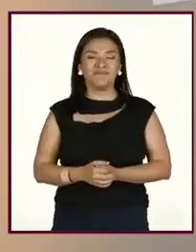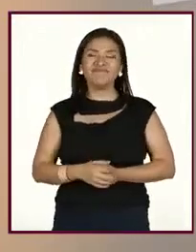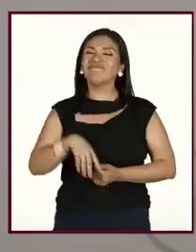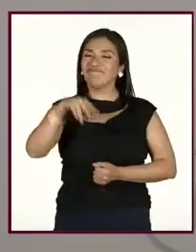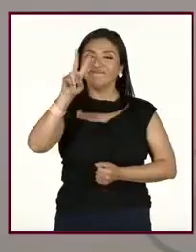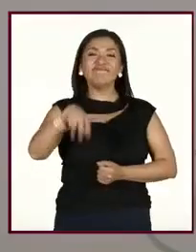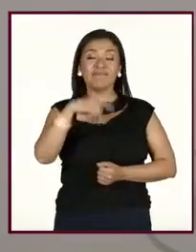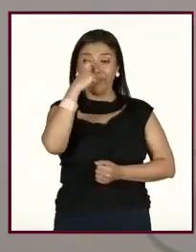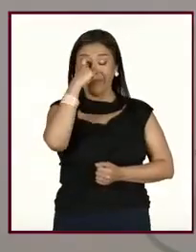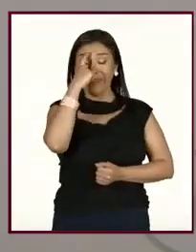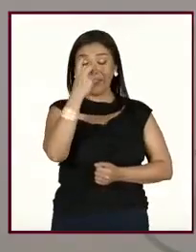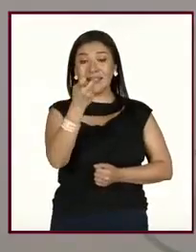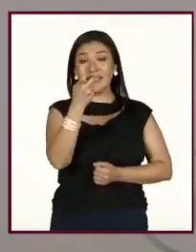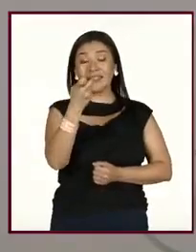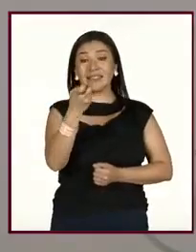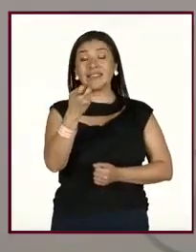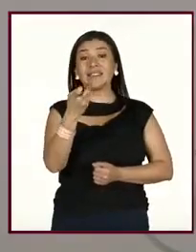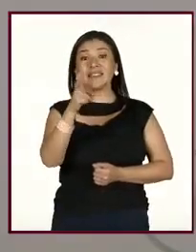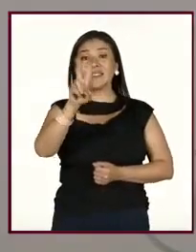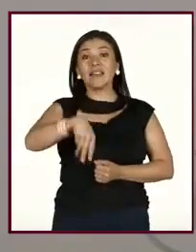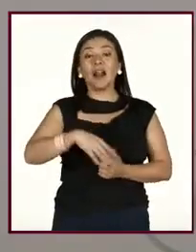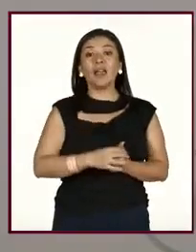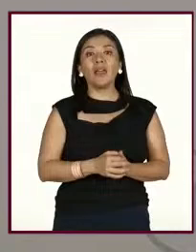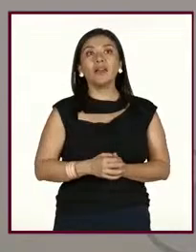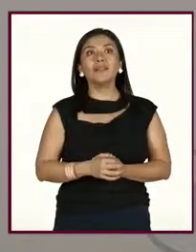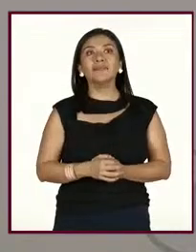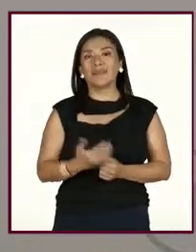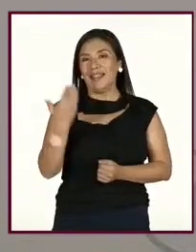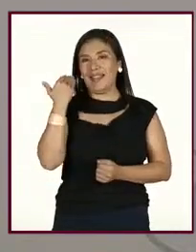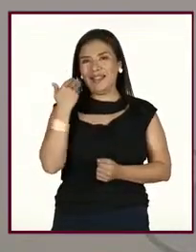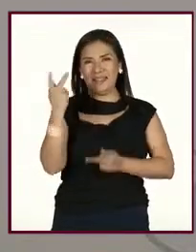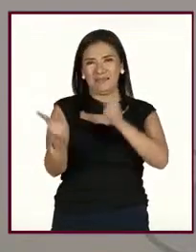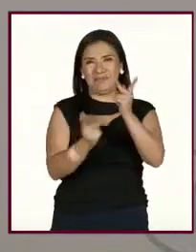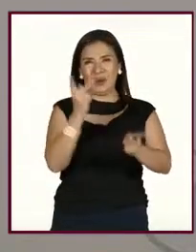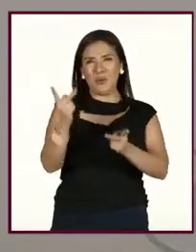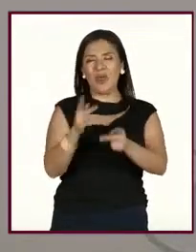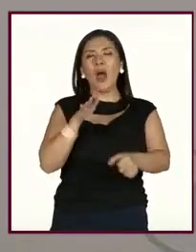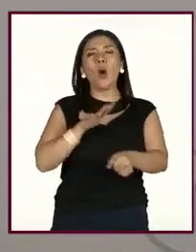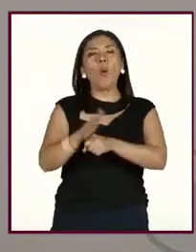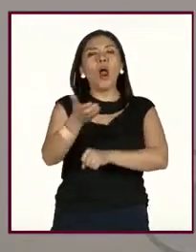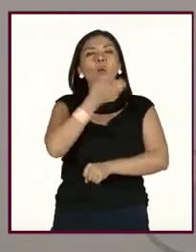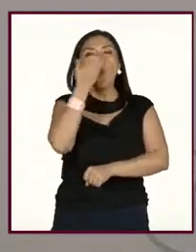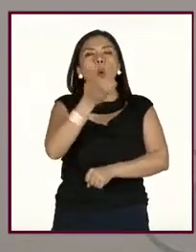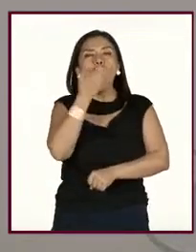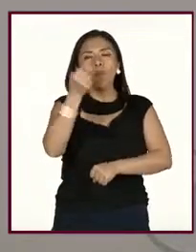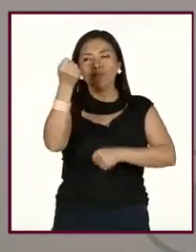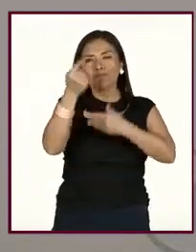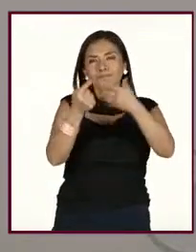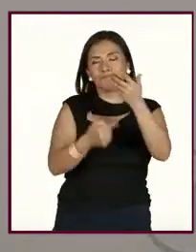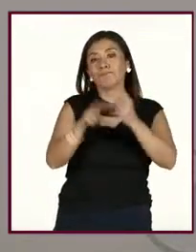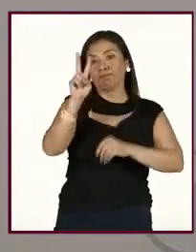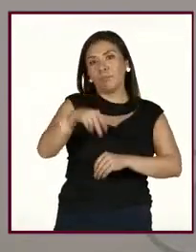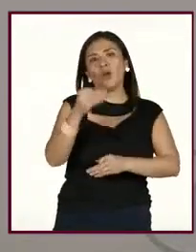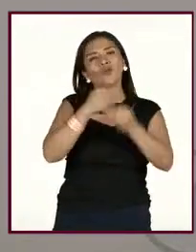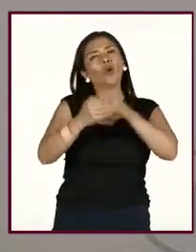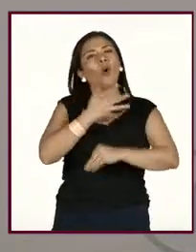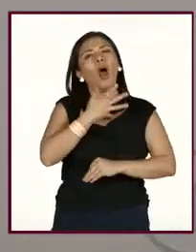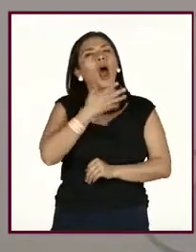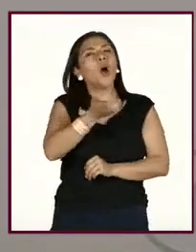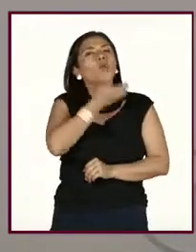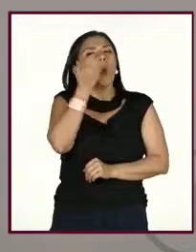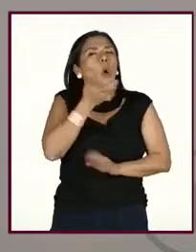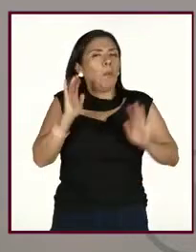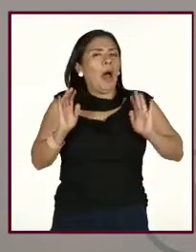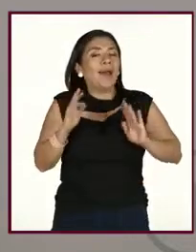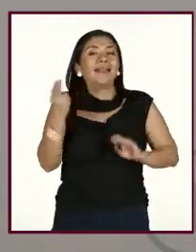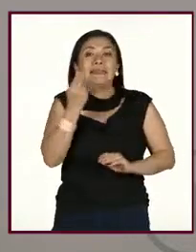Sí, totalmente. Por eso es que decían, este, hace ratito preguntaban como de los hábitos. Sí, tenemos todos, tenemos hábitos, pero